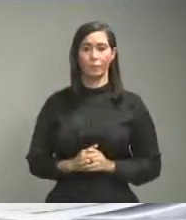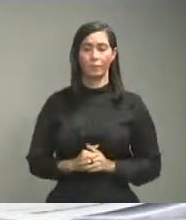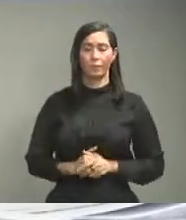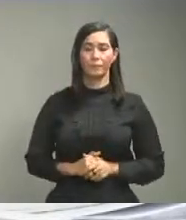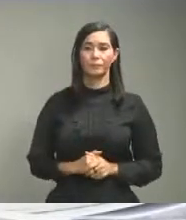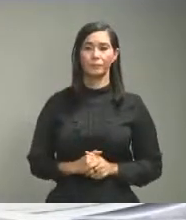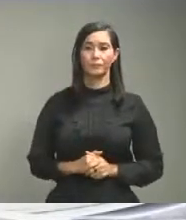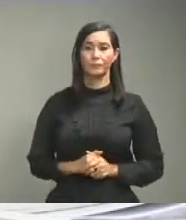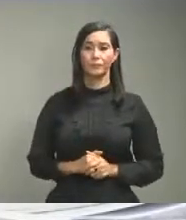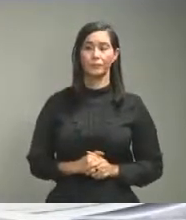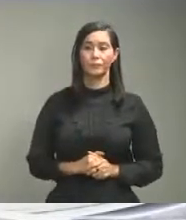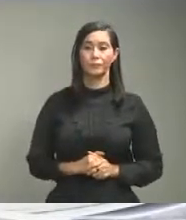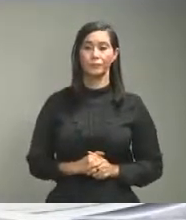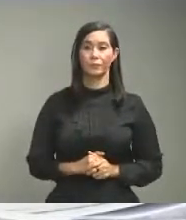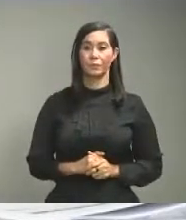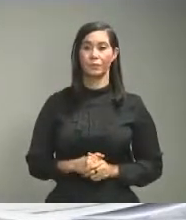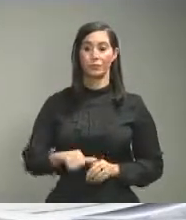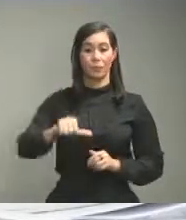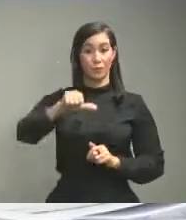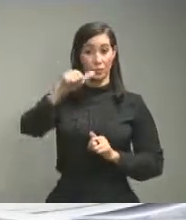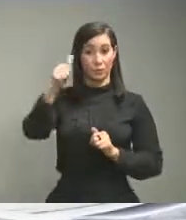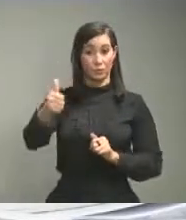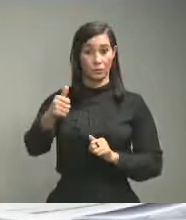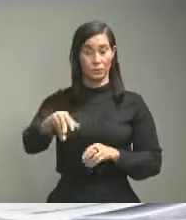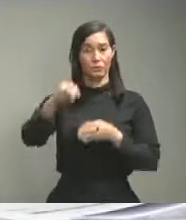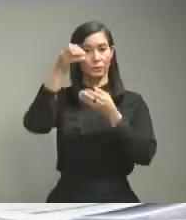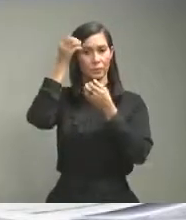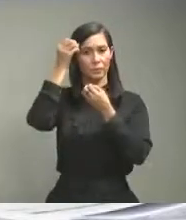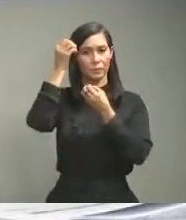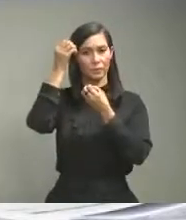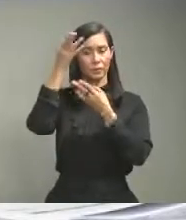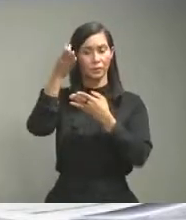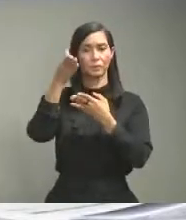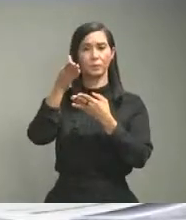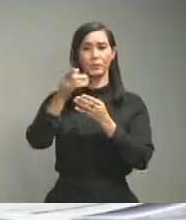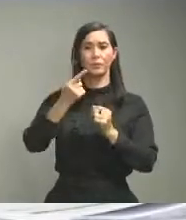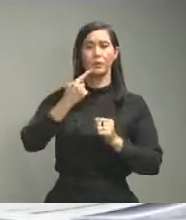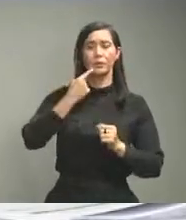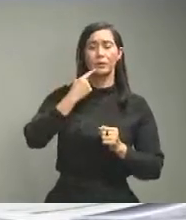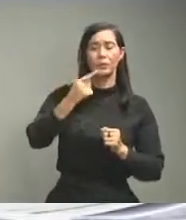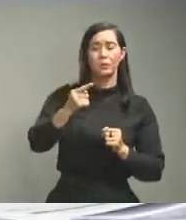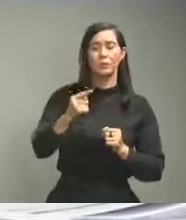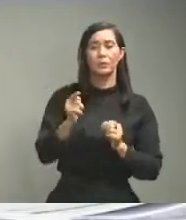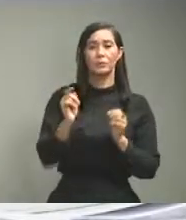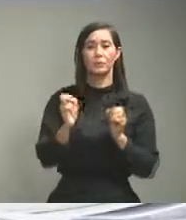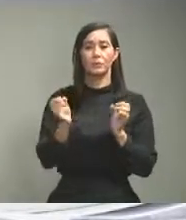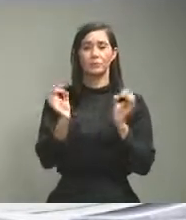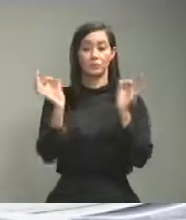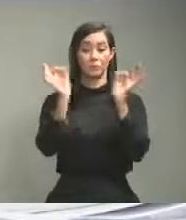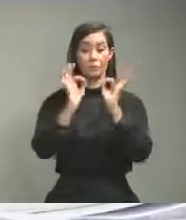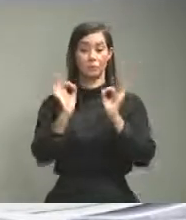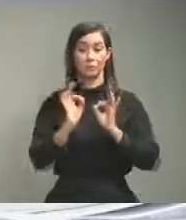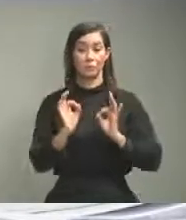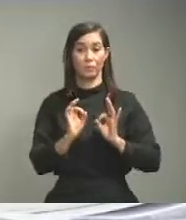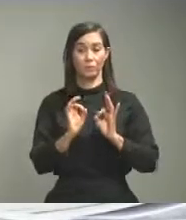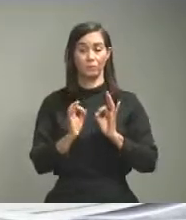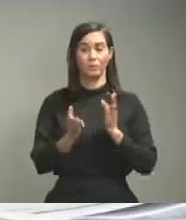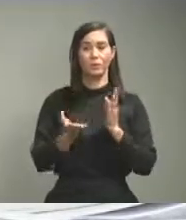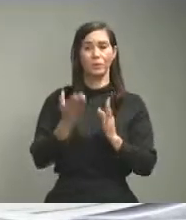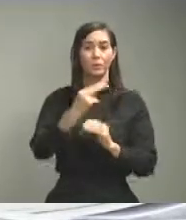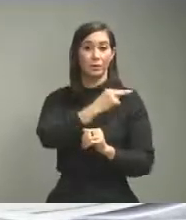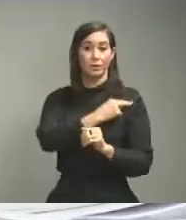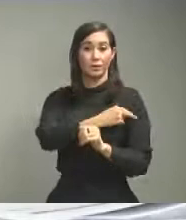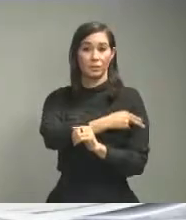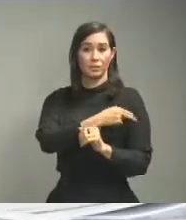a las informaciones que hemos estado ofreciendo sobre el comportamiento a nivel hospitalario